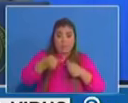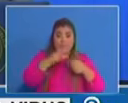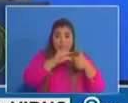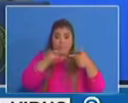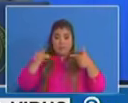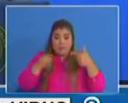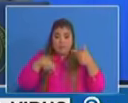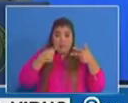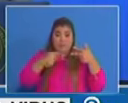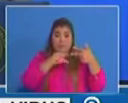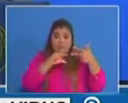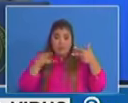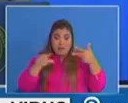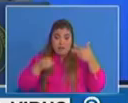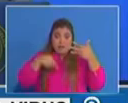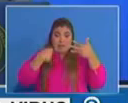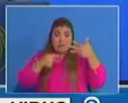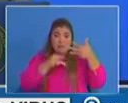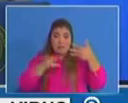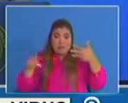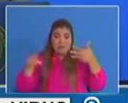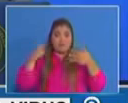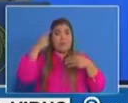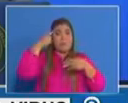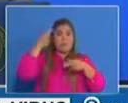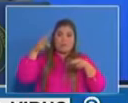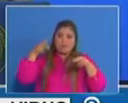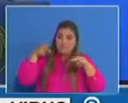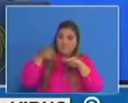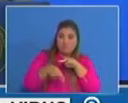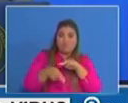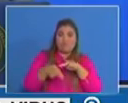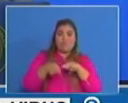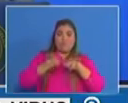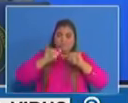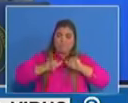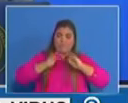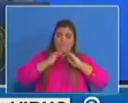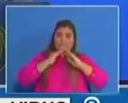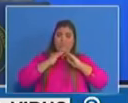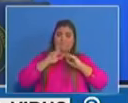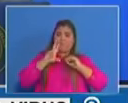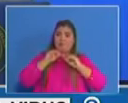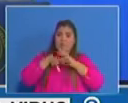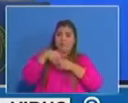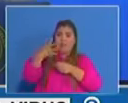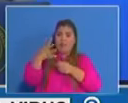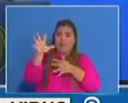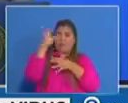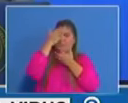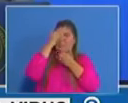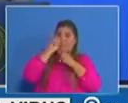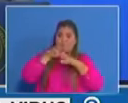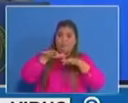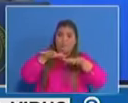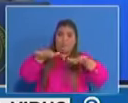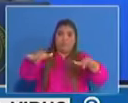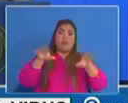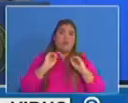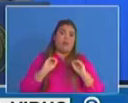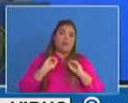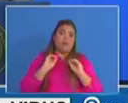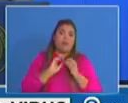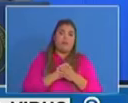interrumpir como esa cadena de contagio lo otro que observamos es que entre una semana y otra cuando las